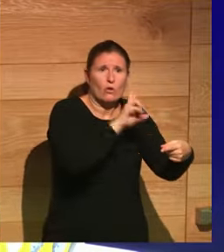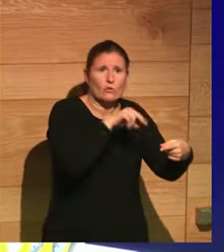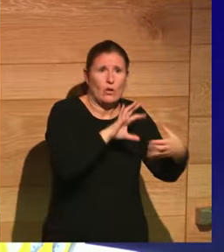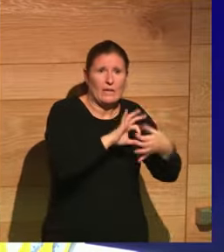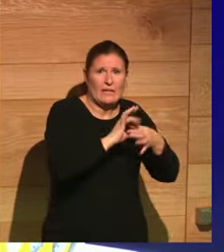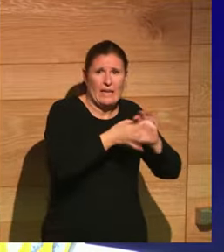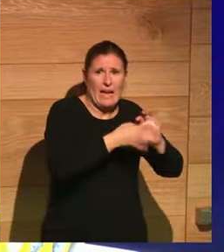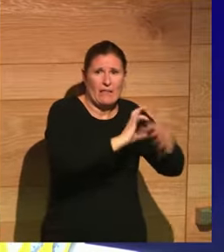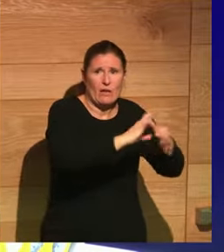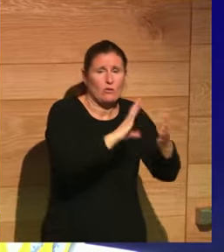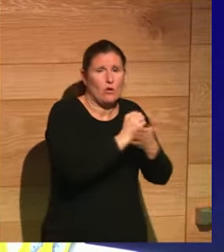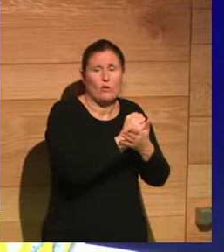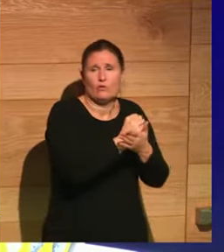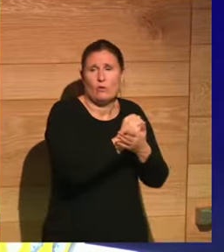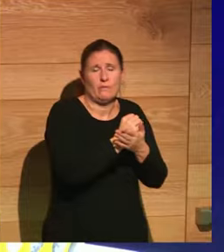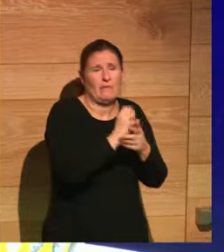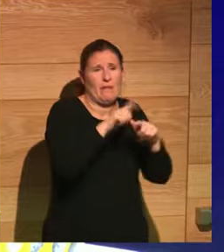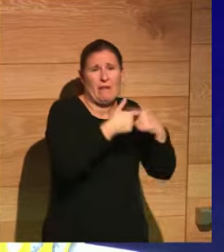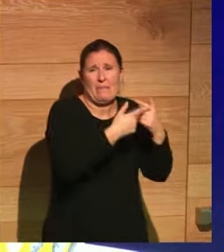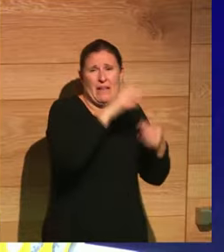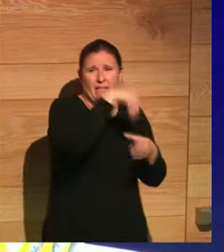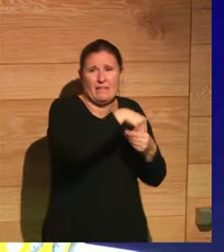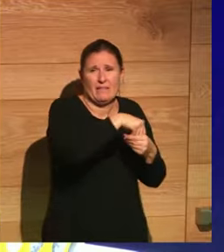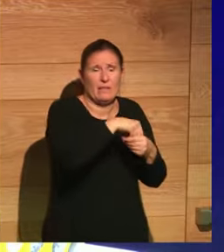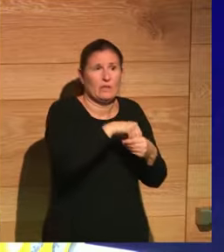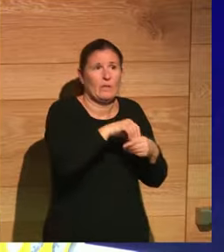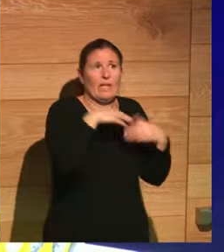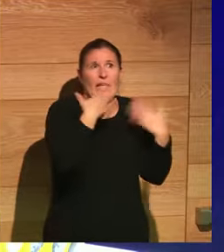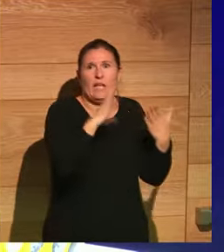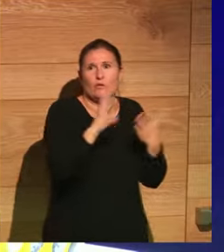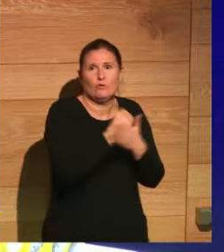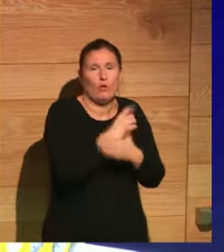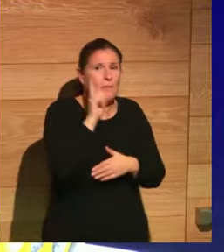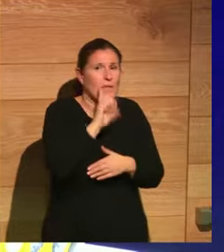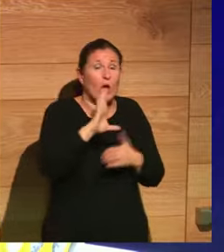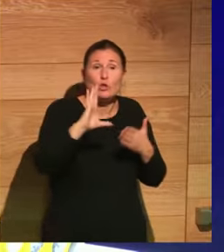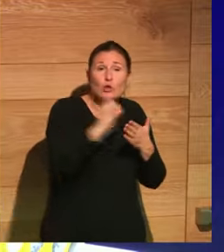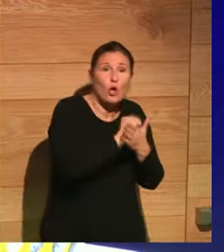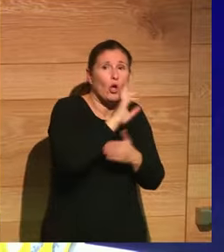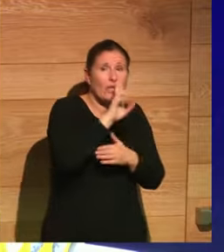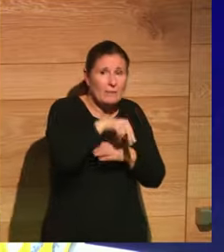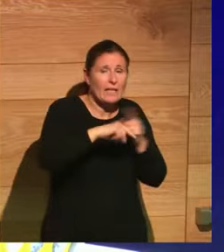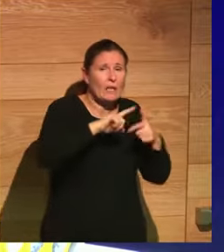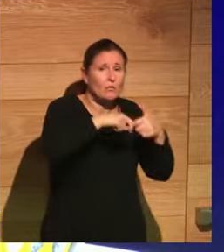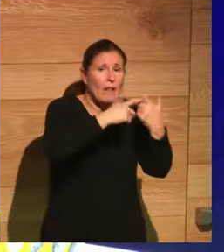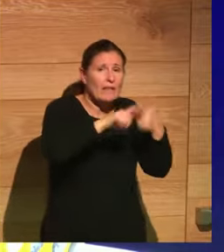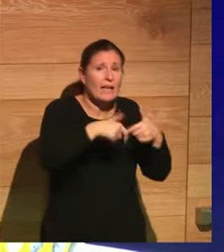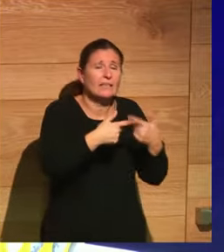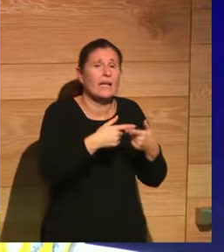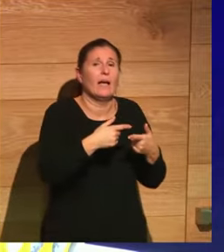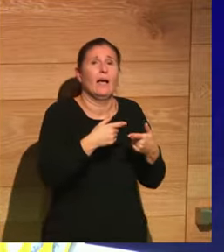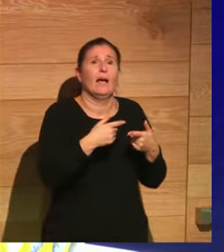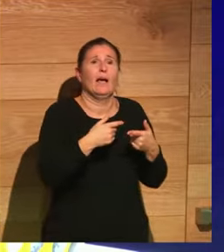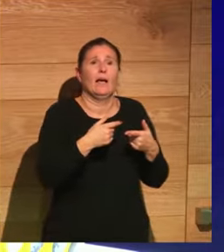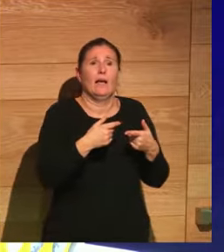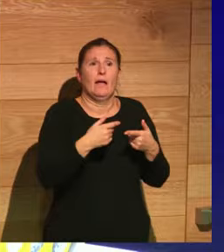relacionados son parientes de alguna manera es decir es totalmente mentira es una dinastía más la dinastía Ulpio-Aelia pero